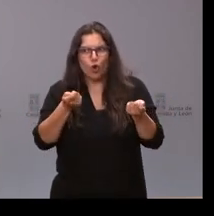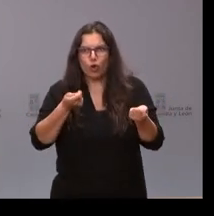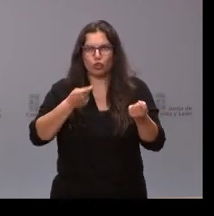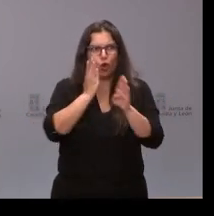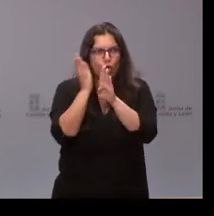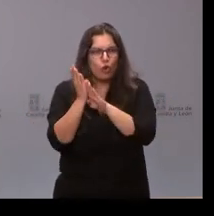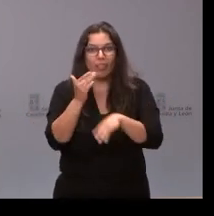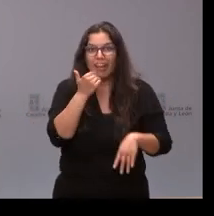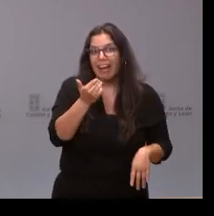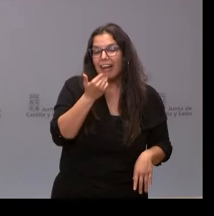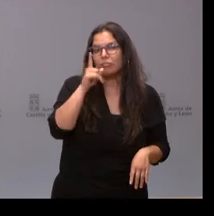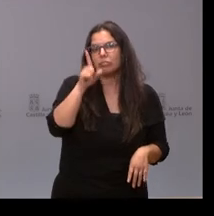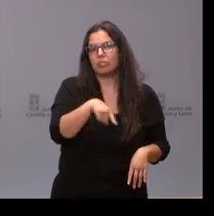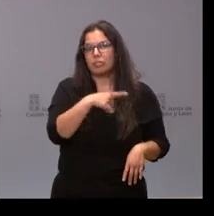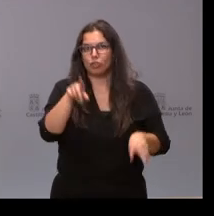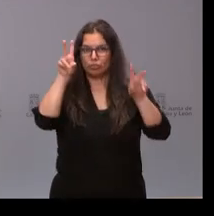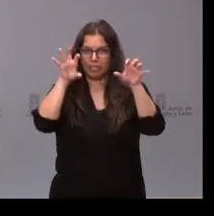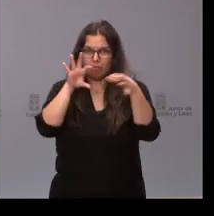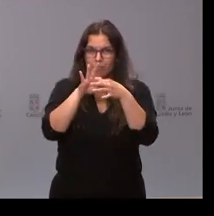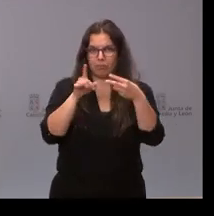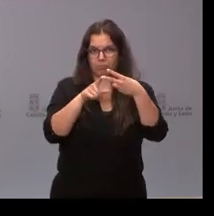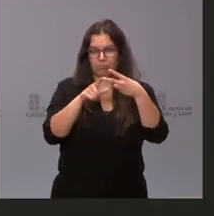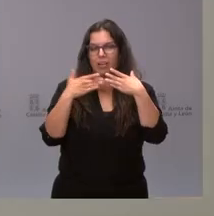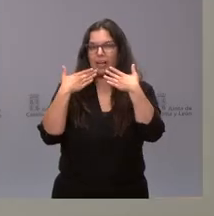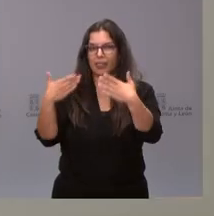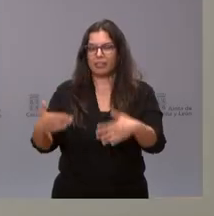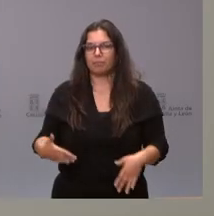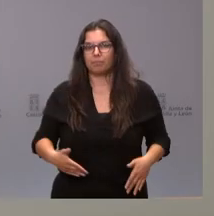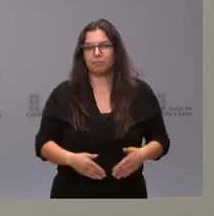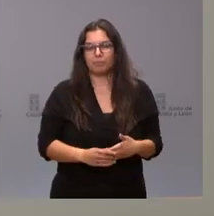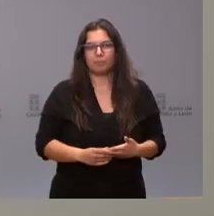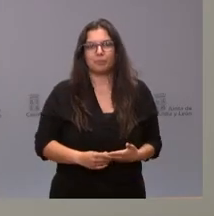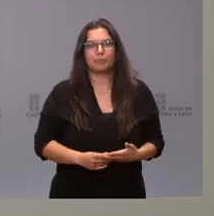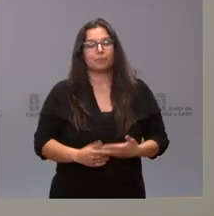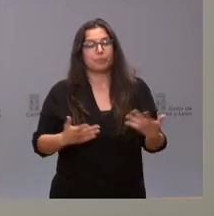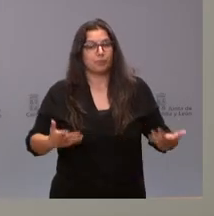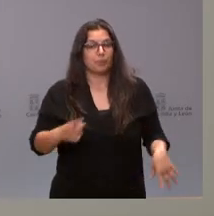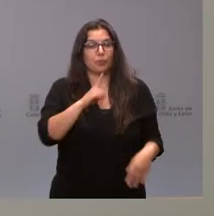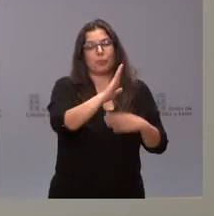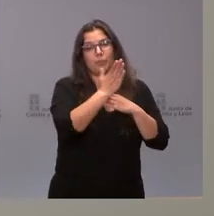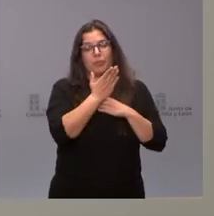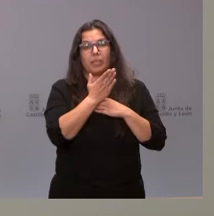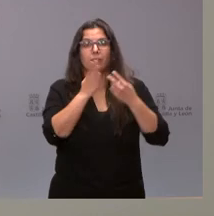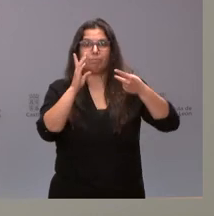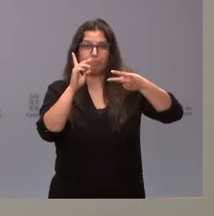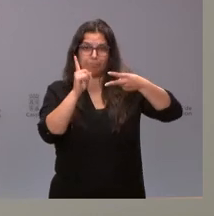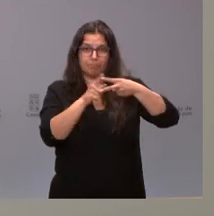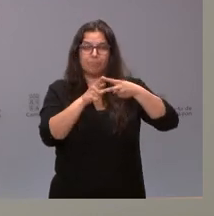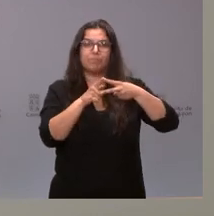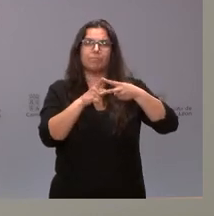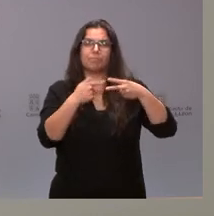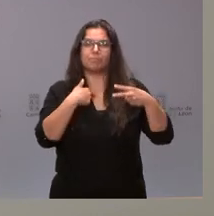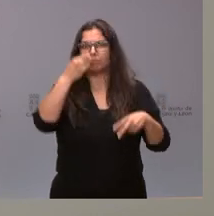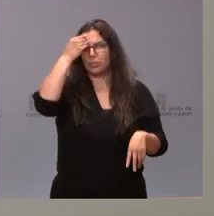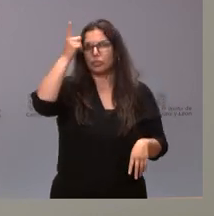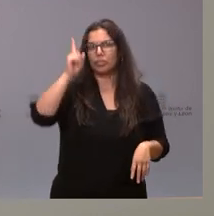un poco de orden en este asunto? Muchas gracias. Bueno, usted me plantea una cuestión que yo creo que también